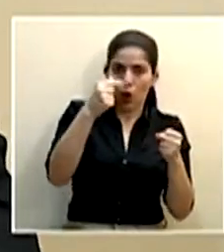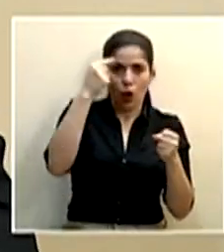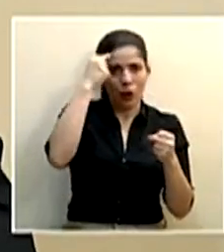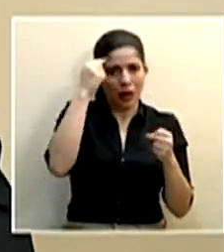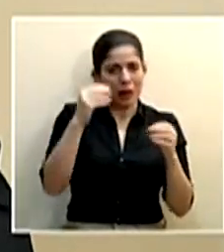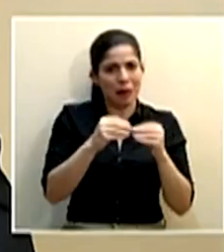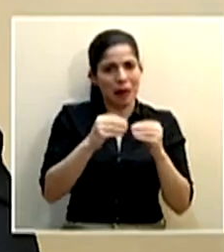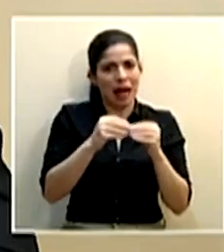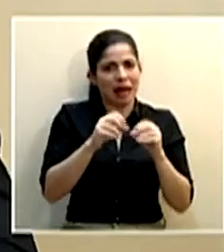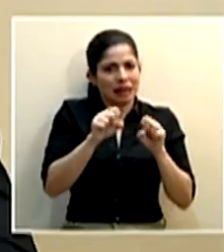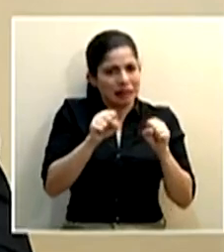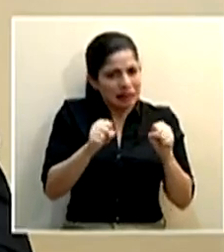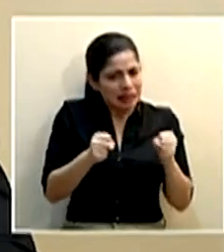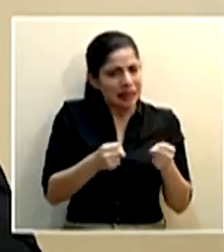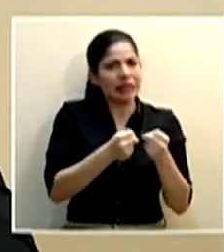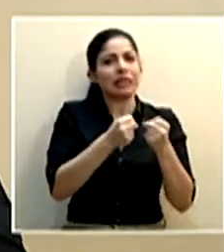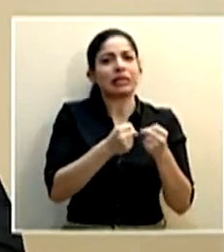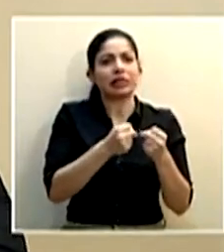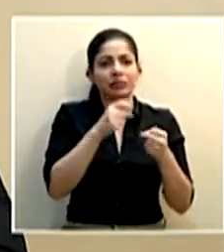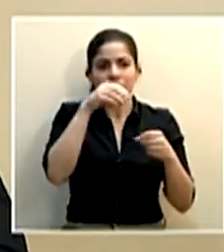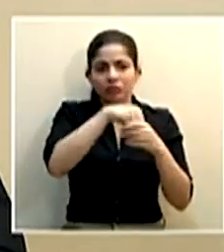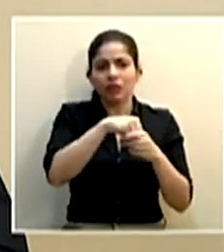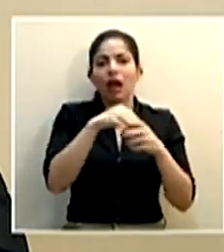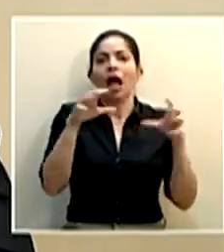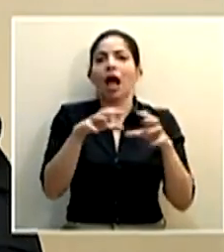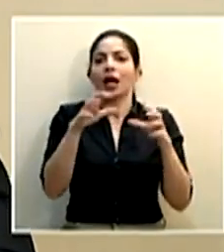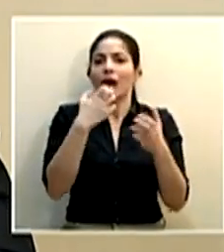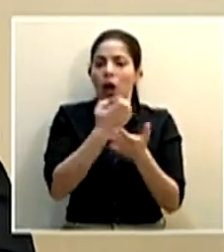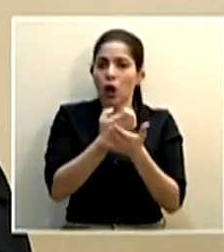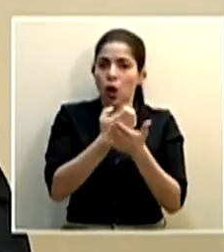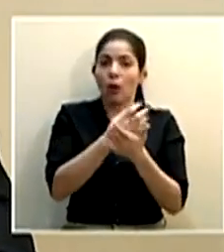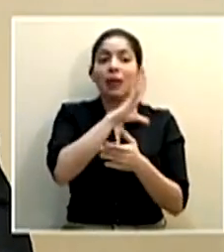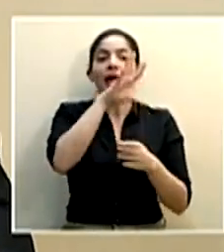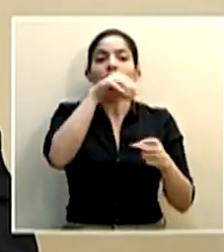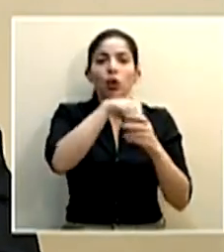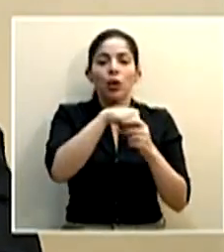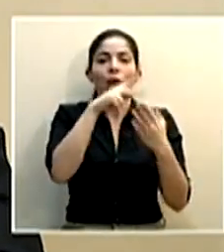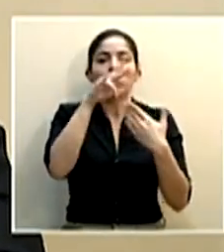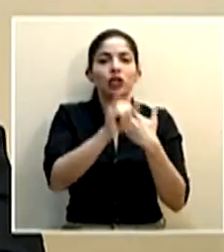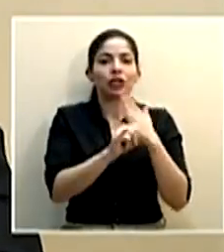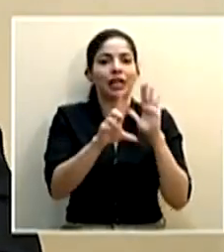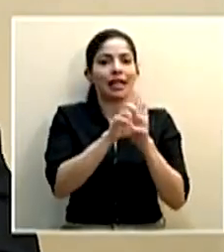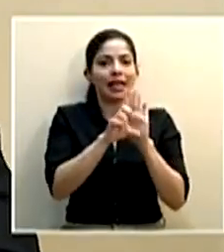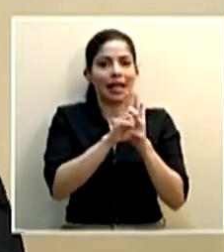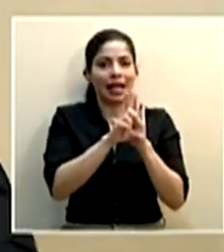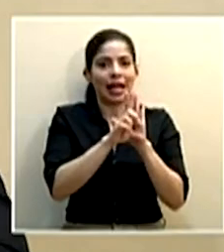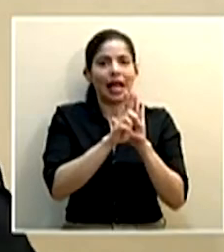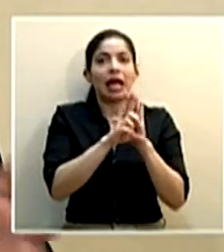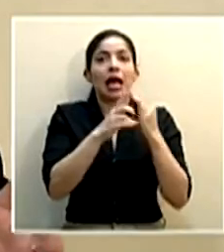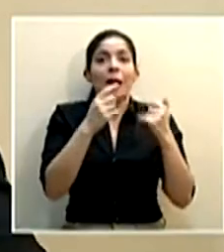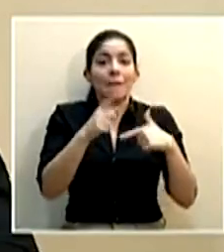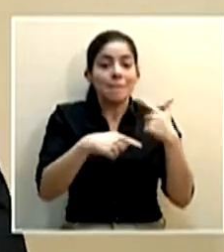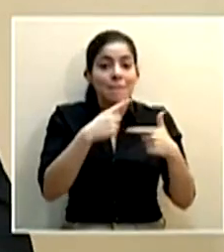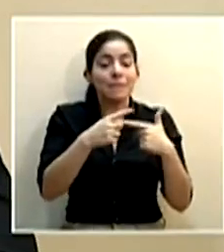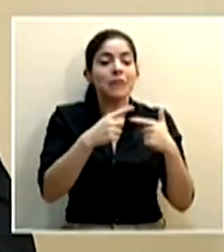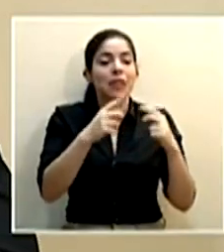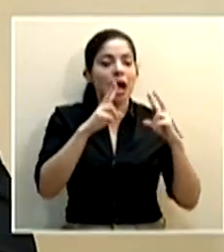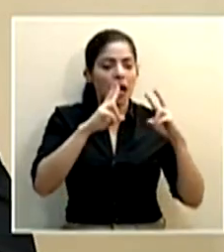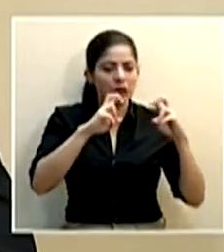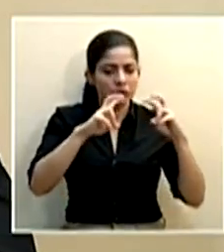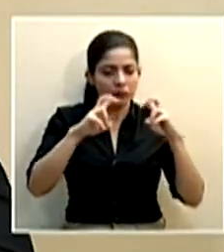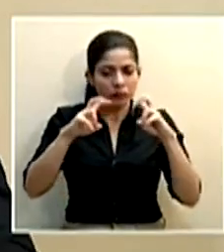socándose la faja, que incluye reactivación económica, y que incluye unos proyectos legislativos. Vamos a volar a la situación,